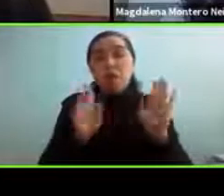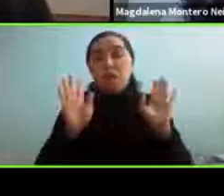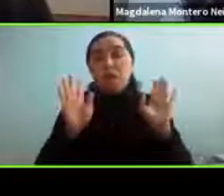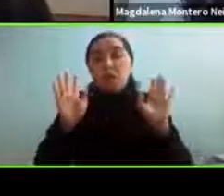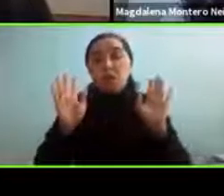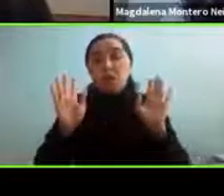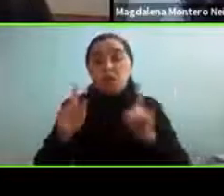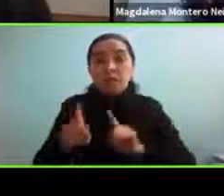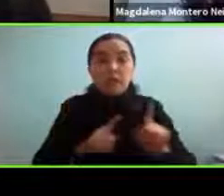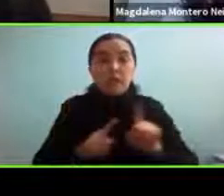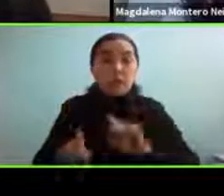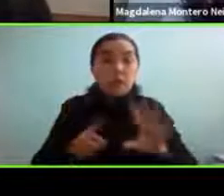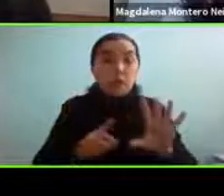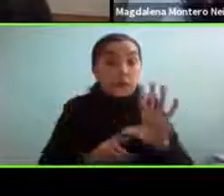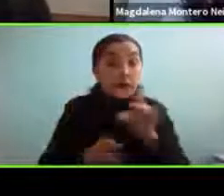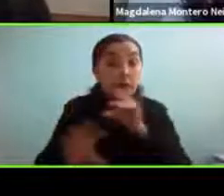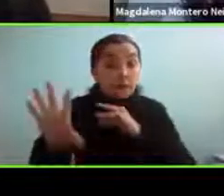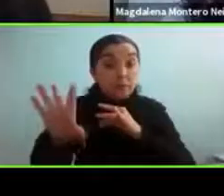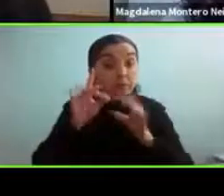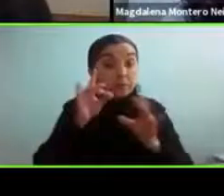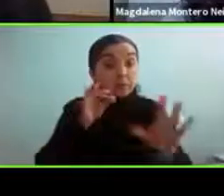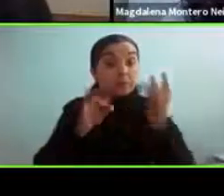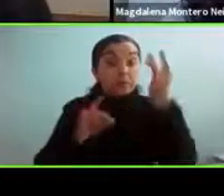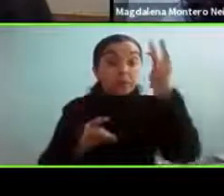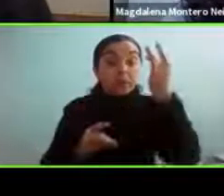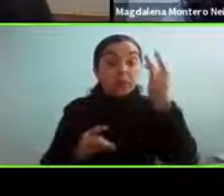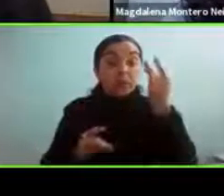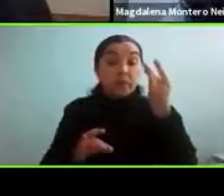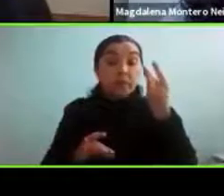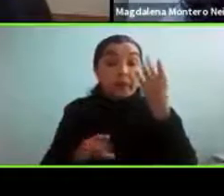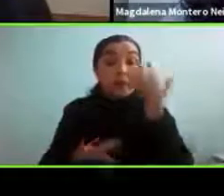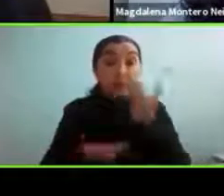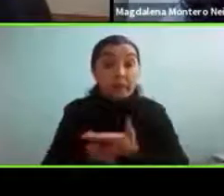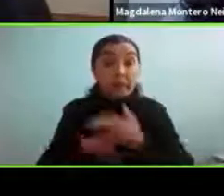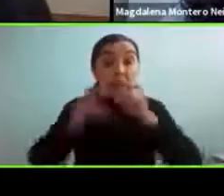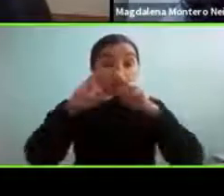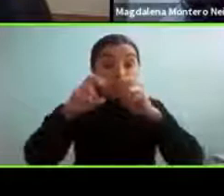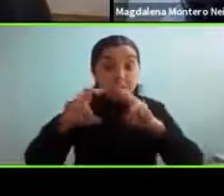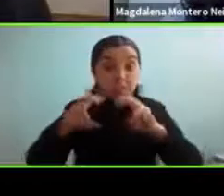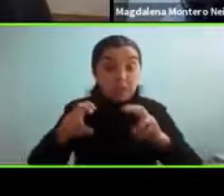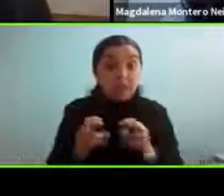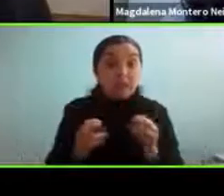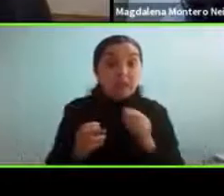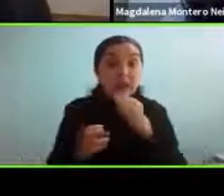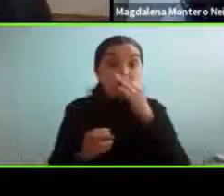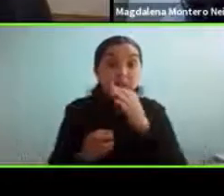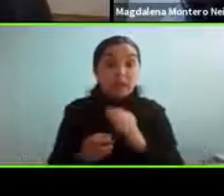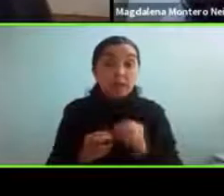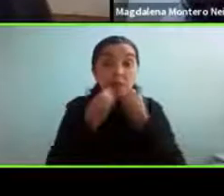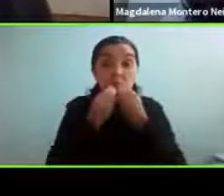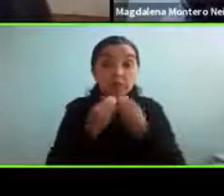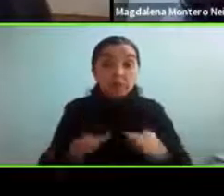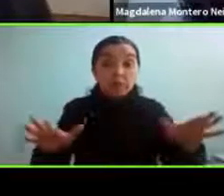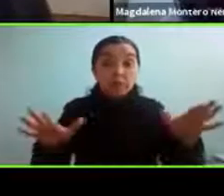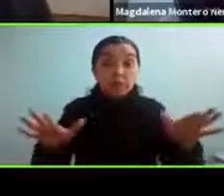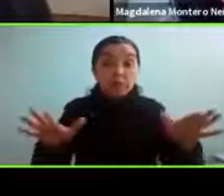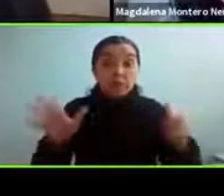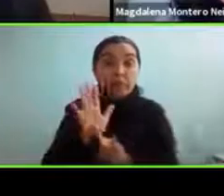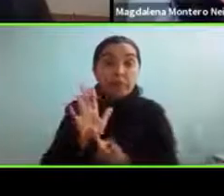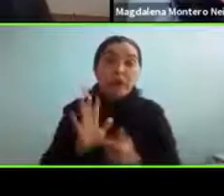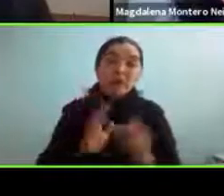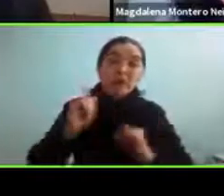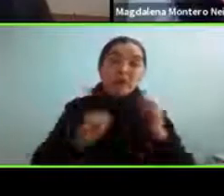que hay en investigación nos llegan a la divulgación por el tema del idioma básicamente en